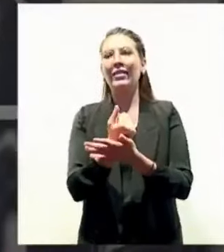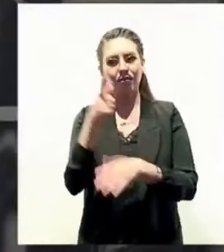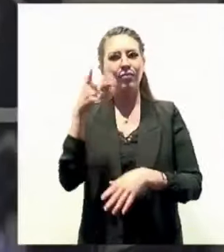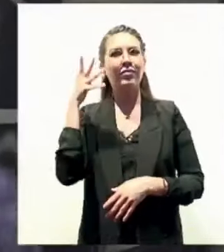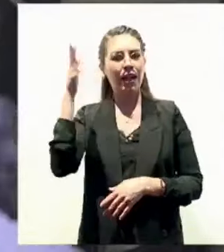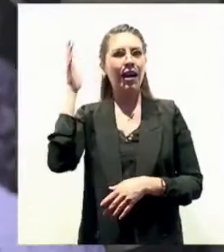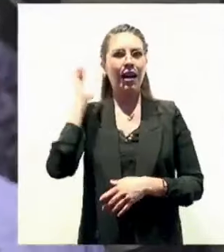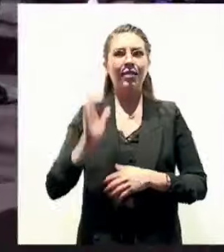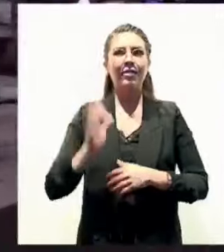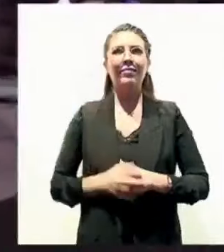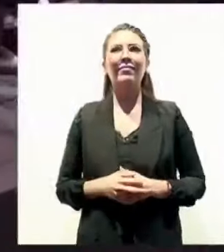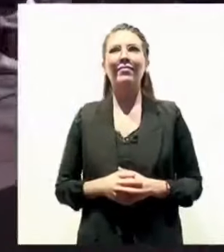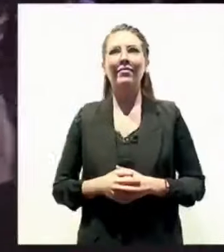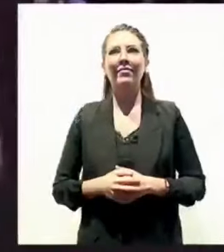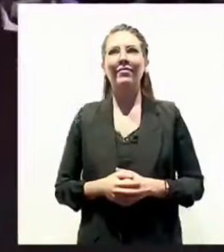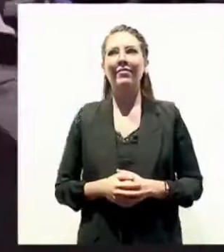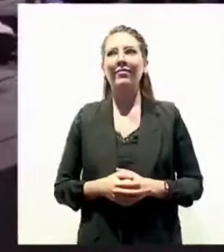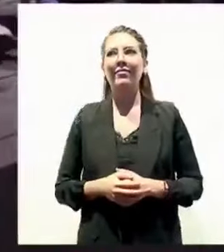Gracias. Gracias.